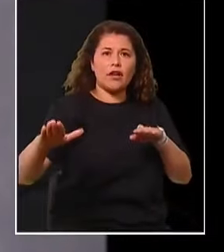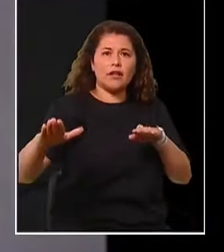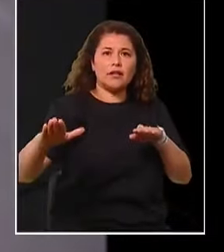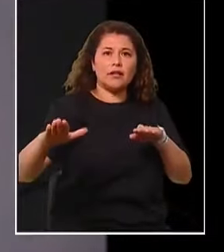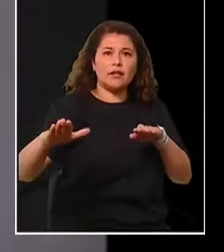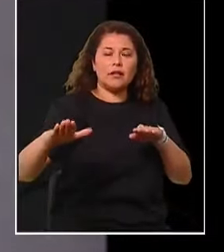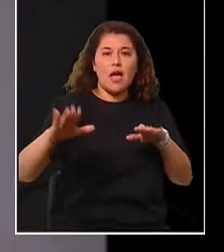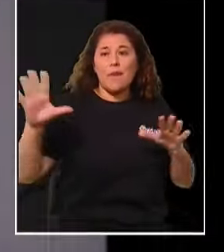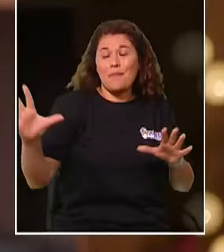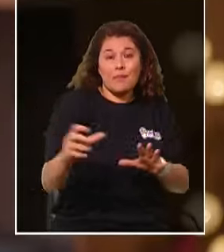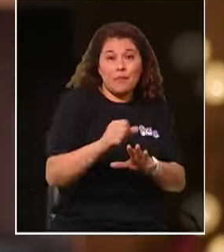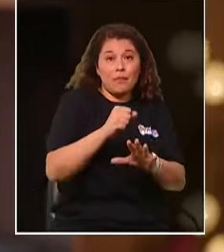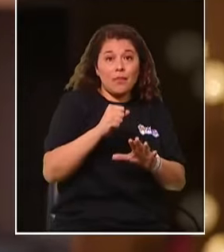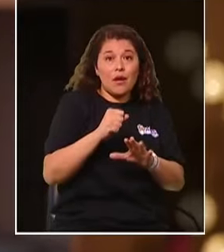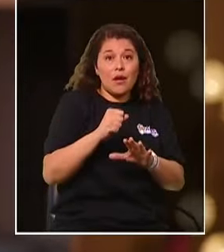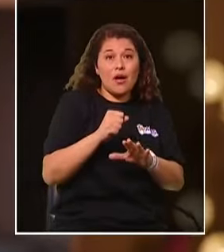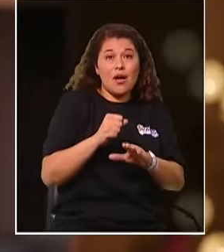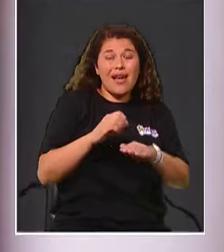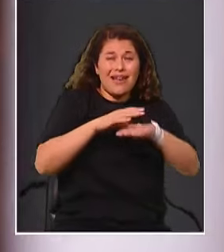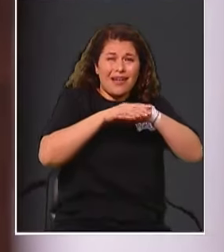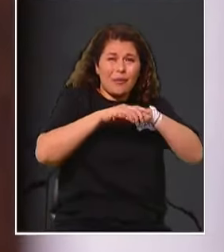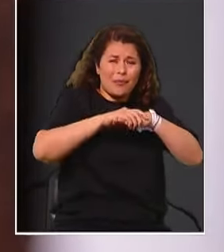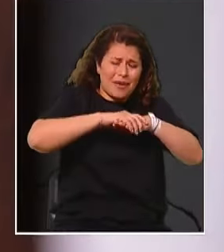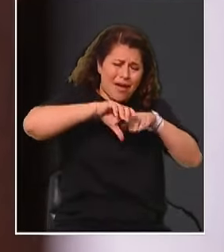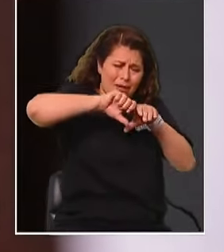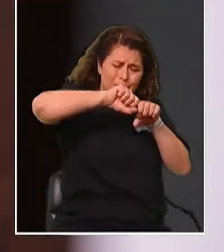Me agarró el pie y me lo trituró.